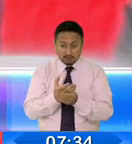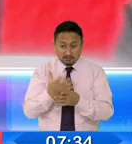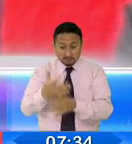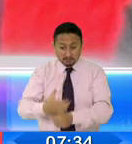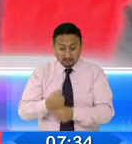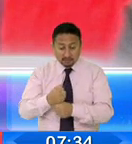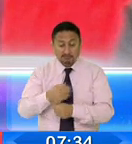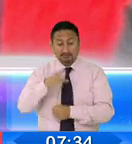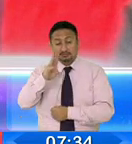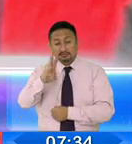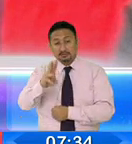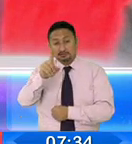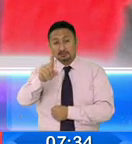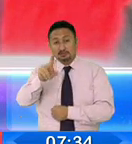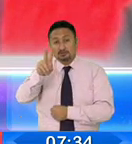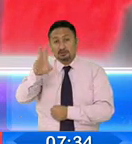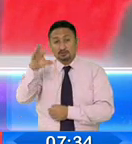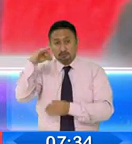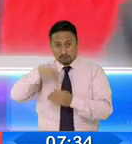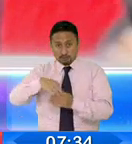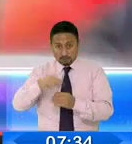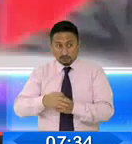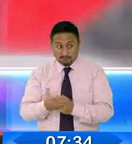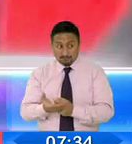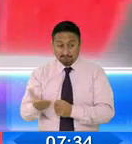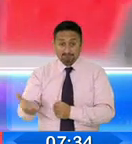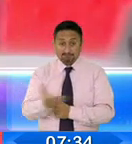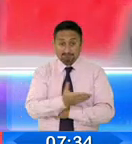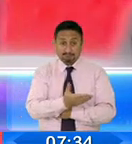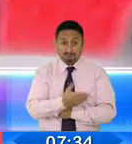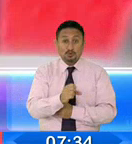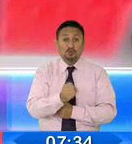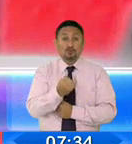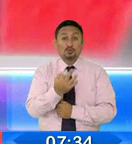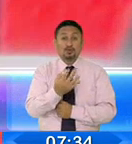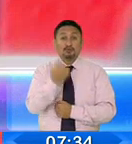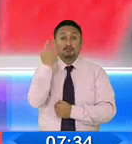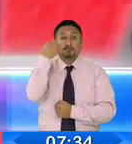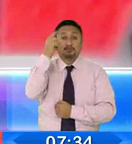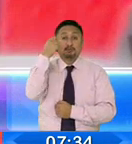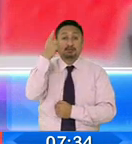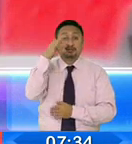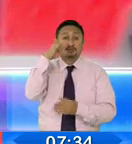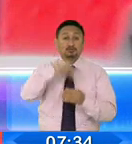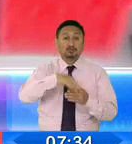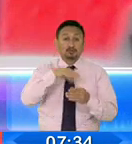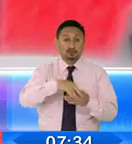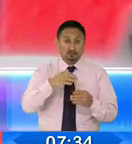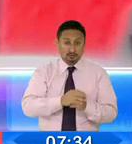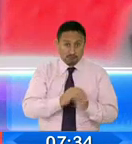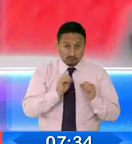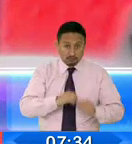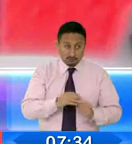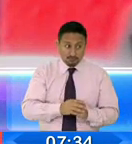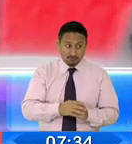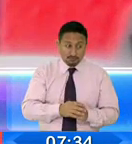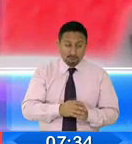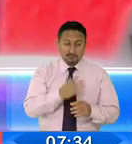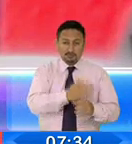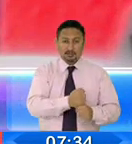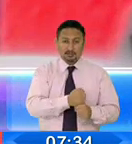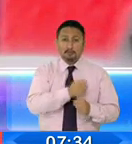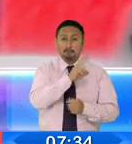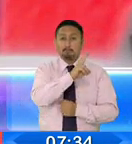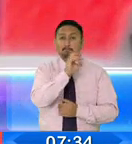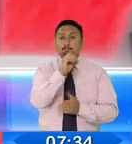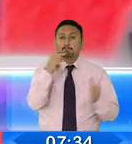612, imagínese usted cuántos miles o cientos de miles de votos recuperaríamos si se